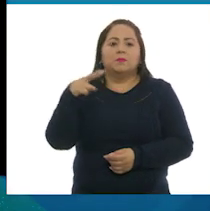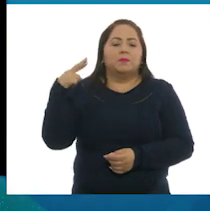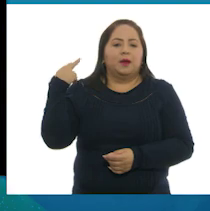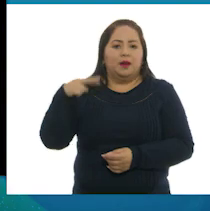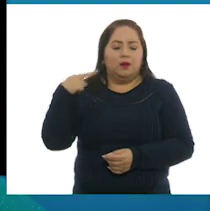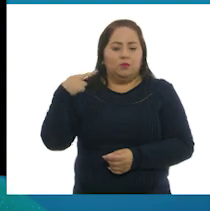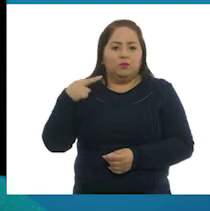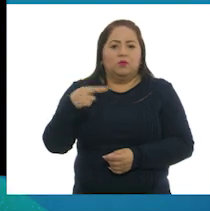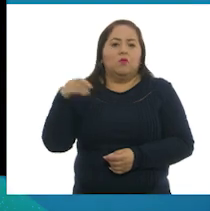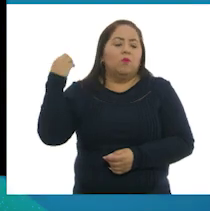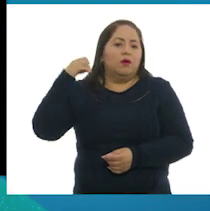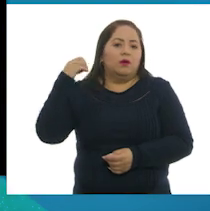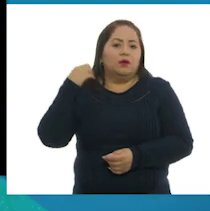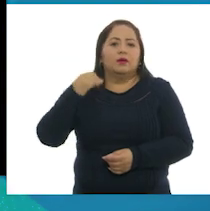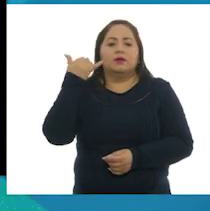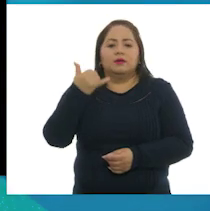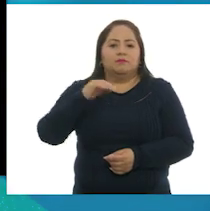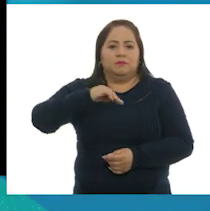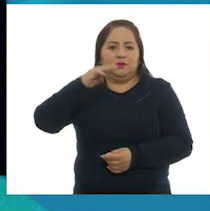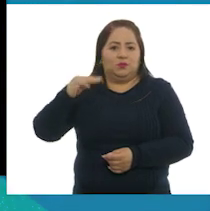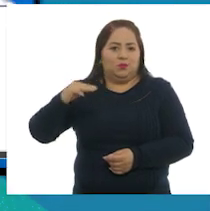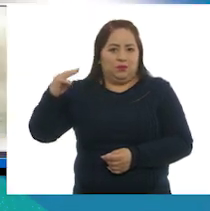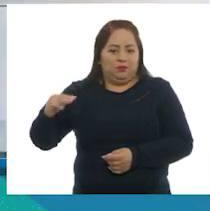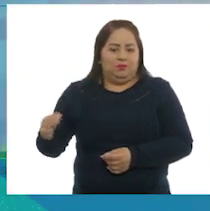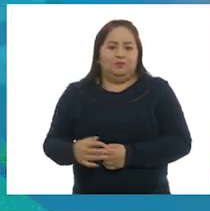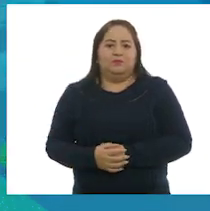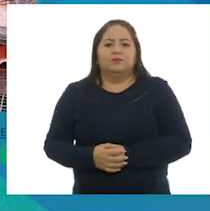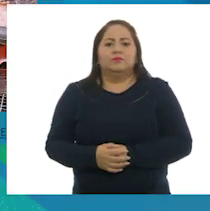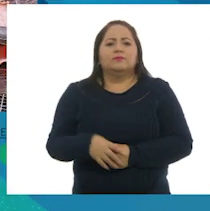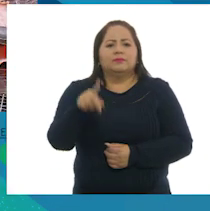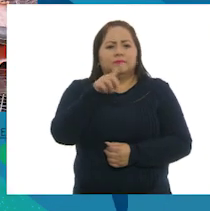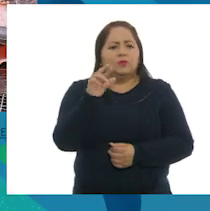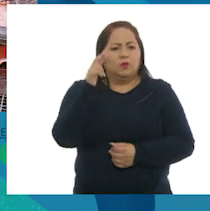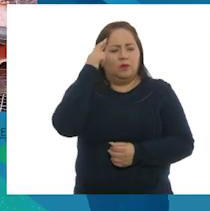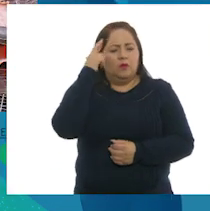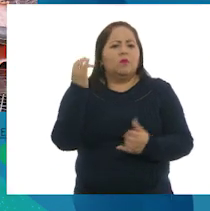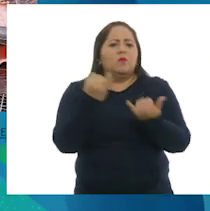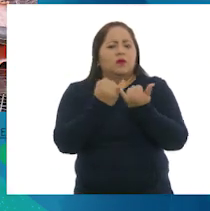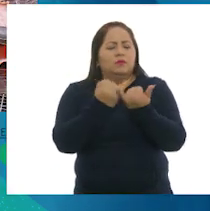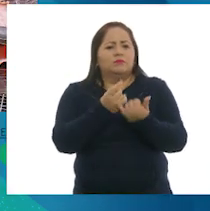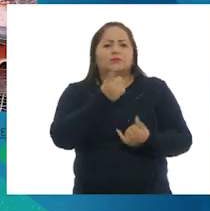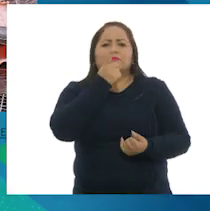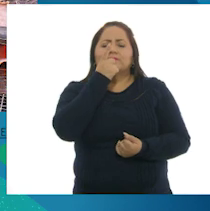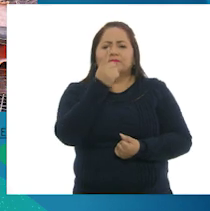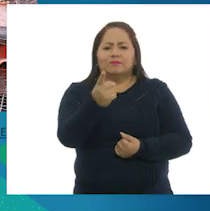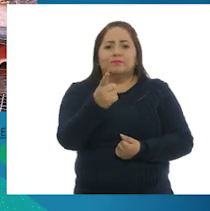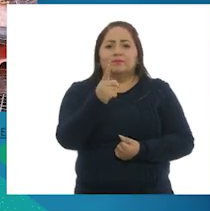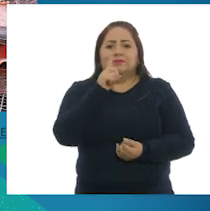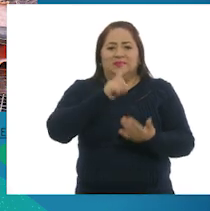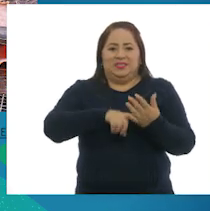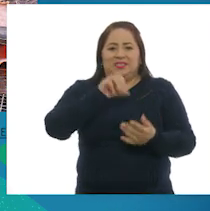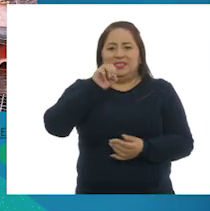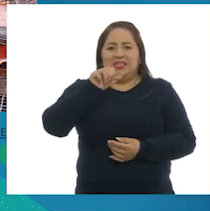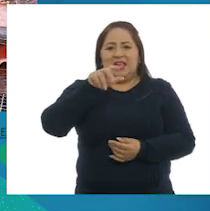Veracruz, Oaxaca y Michoacán. Recuerdo que también decían que de la selva se extraen maderas